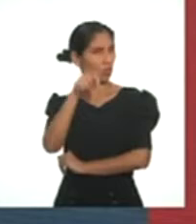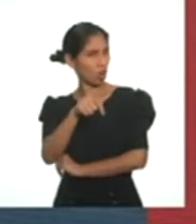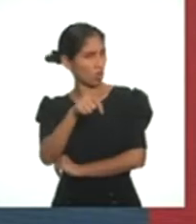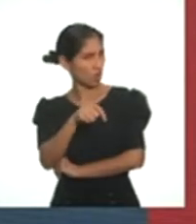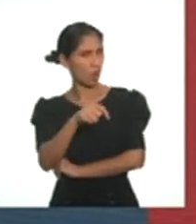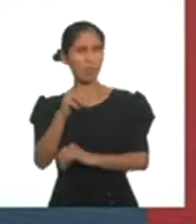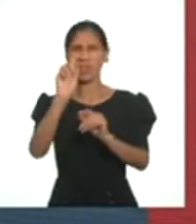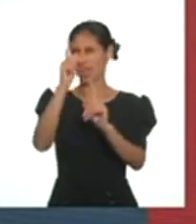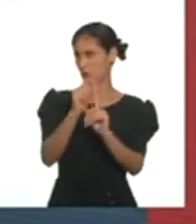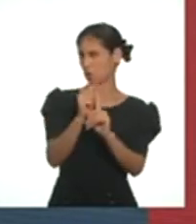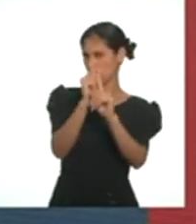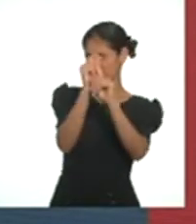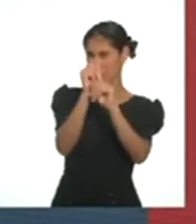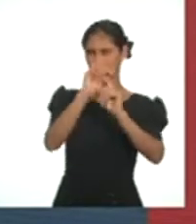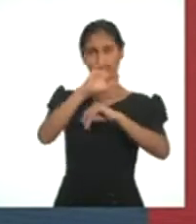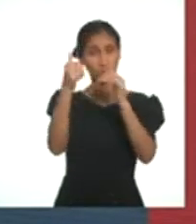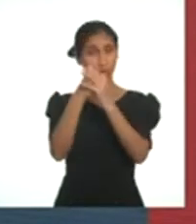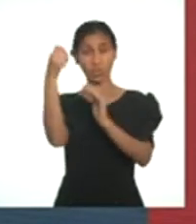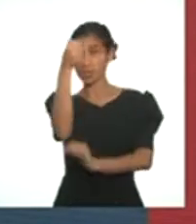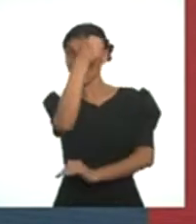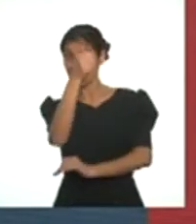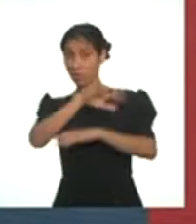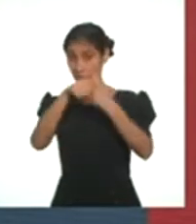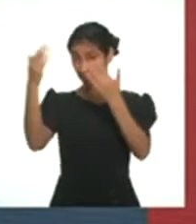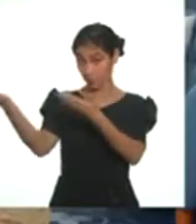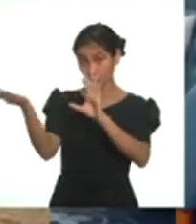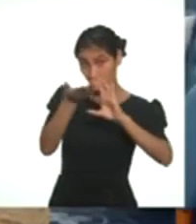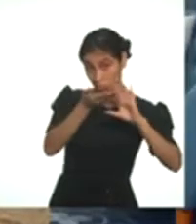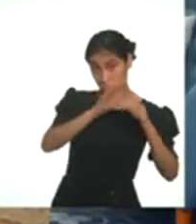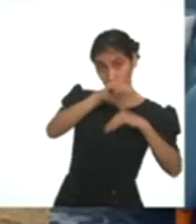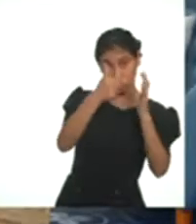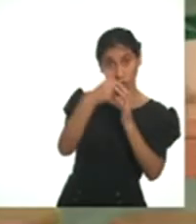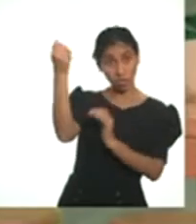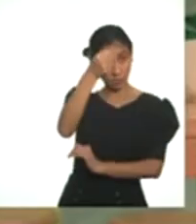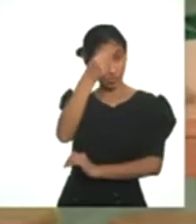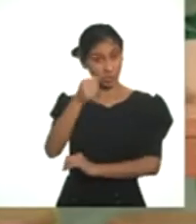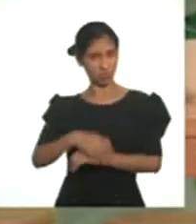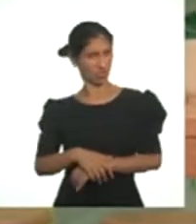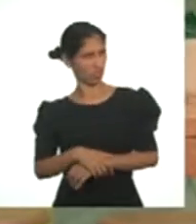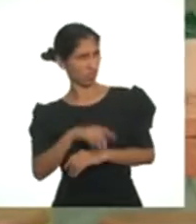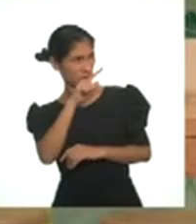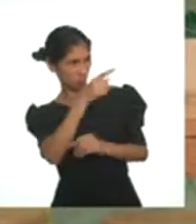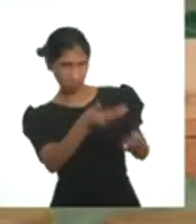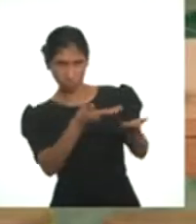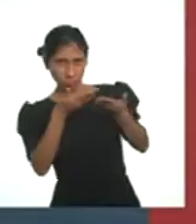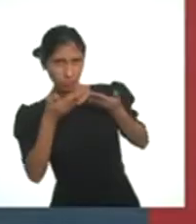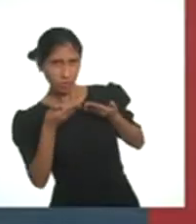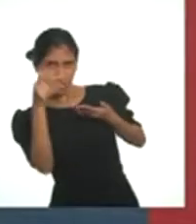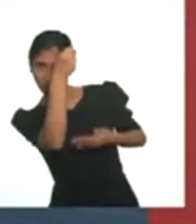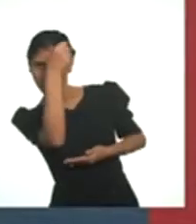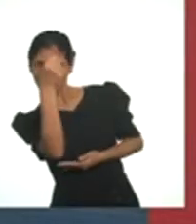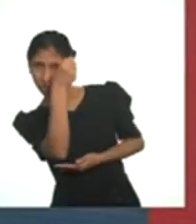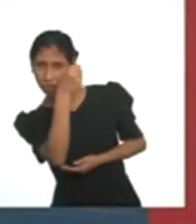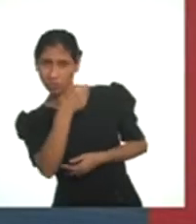hoy vamos a hacer algo especial con ellas. ¿Las puedes traer, Mario, por favor? Eh, ¿que tú no las ibas a traer?